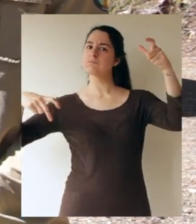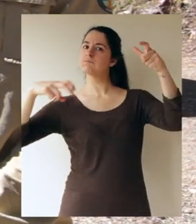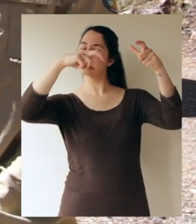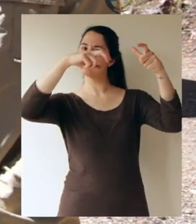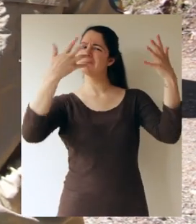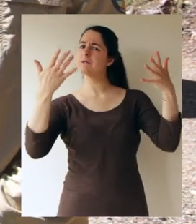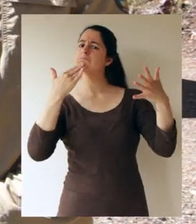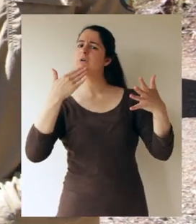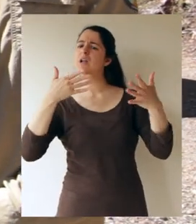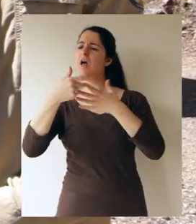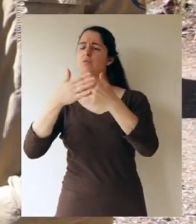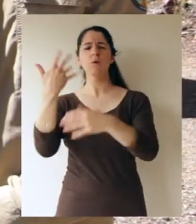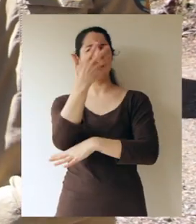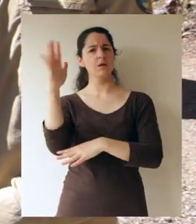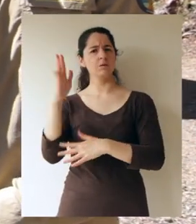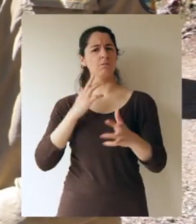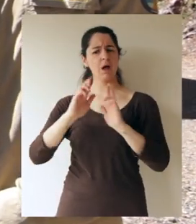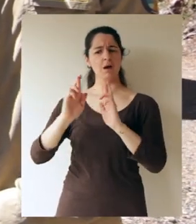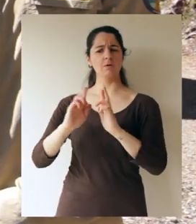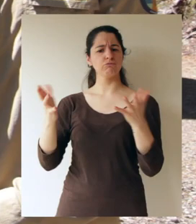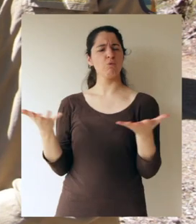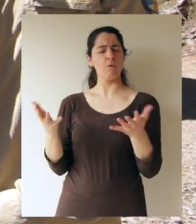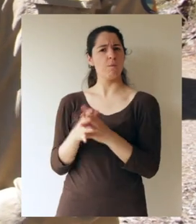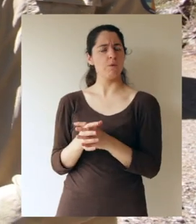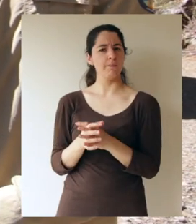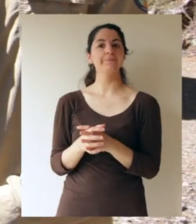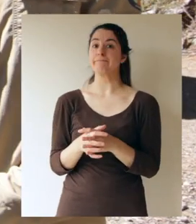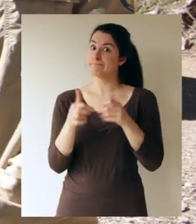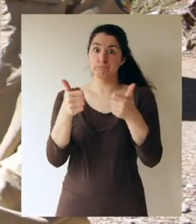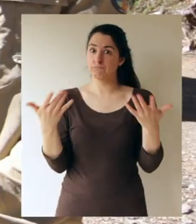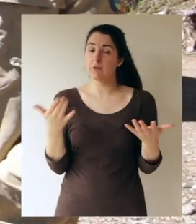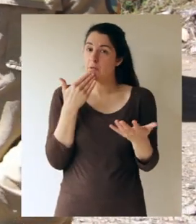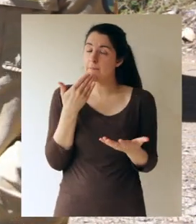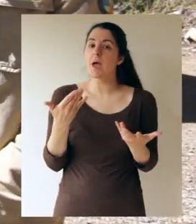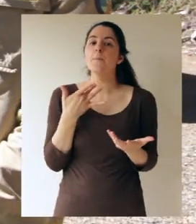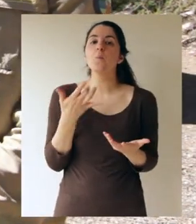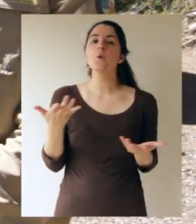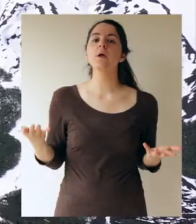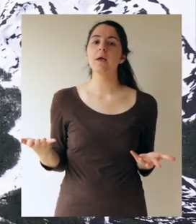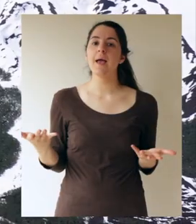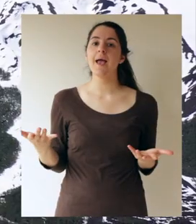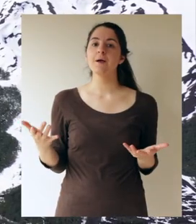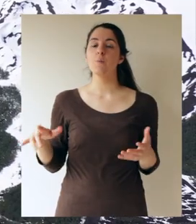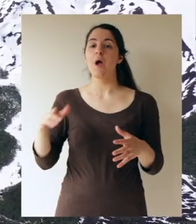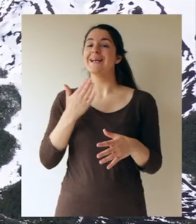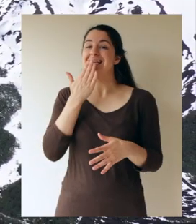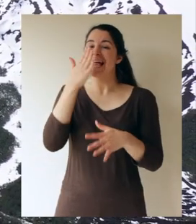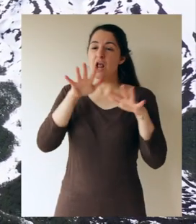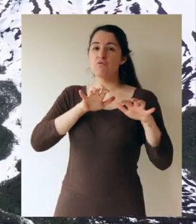ecosistema? ¿Cuál es la relación que mantiene el volcán con el ecosistema? Súper bien, ya que por ejemplo, gracias al glaciar,